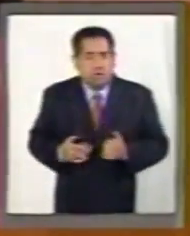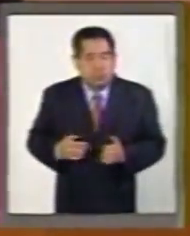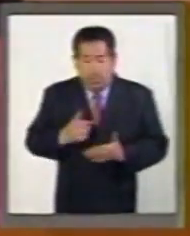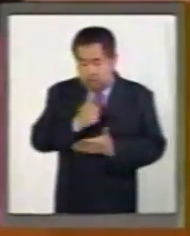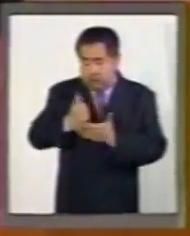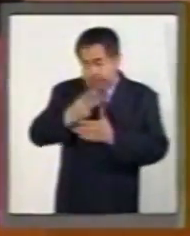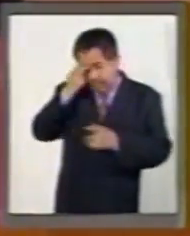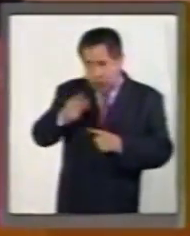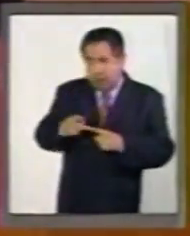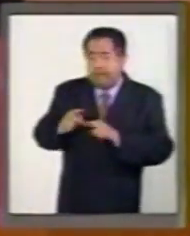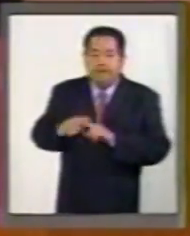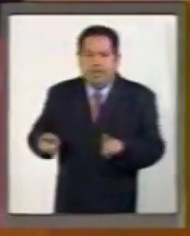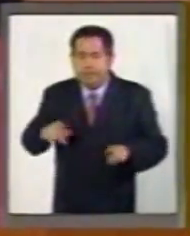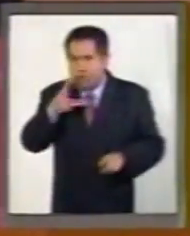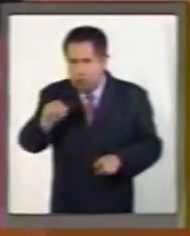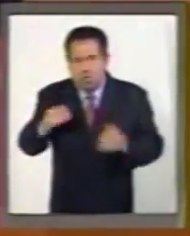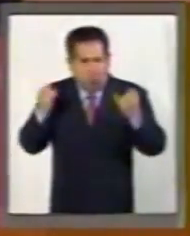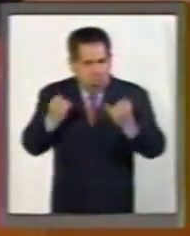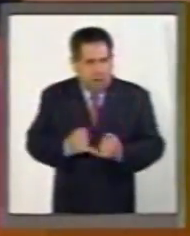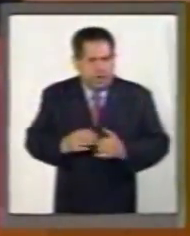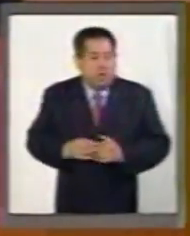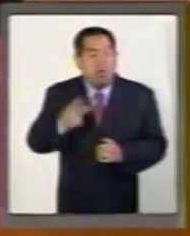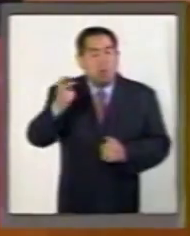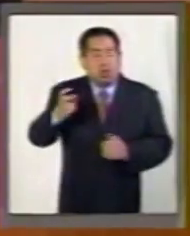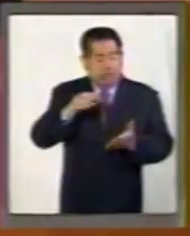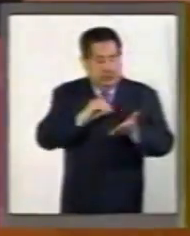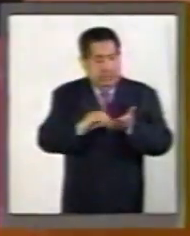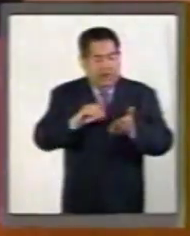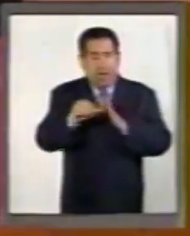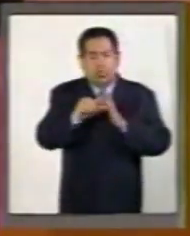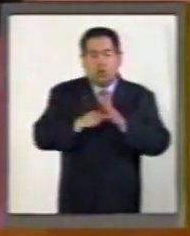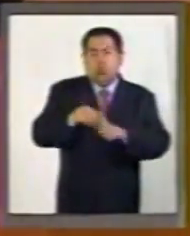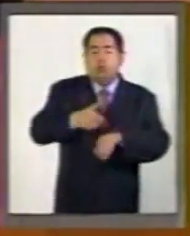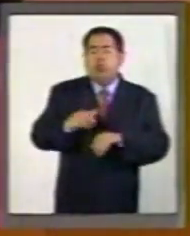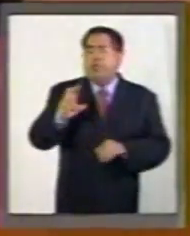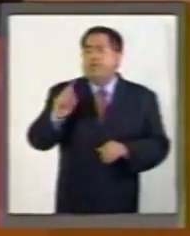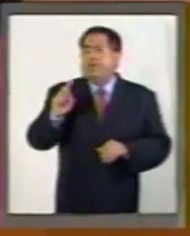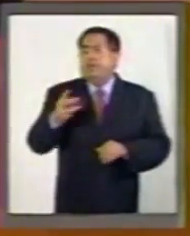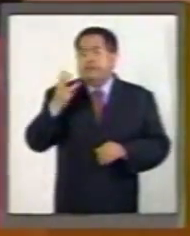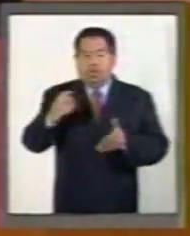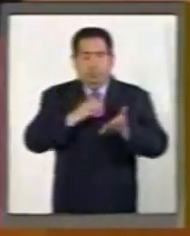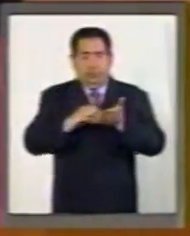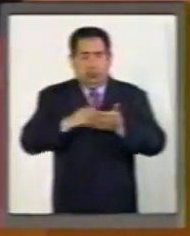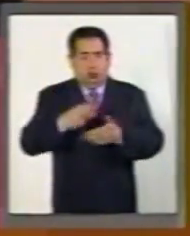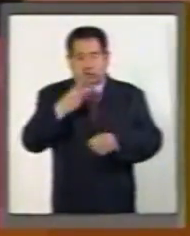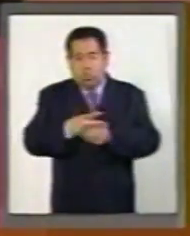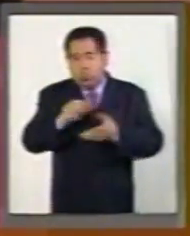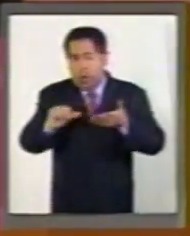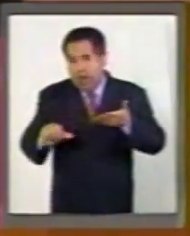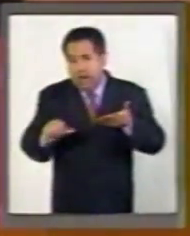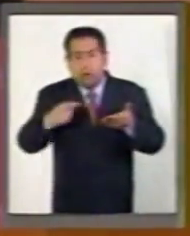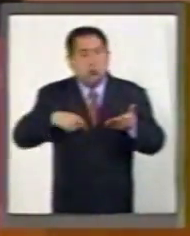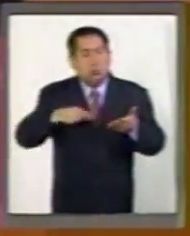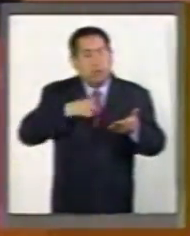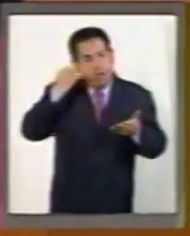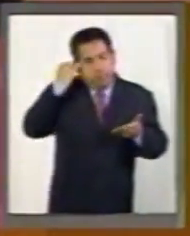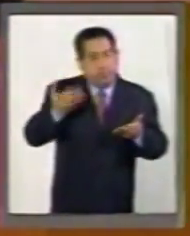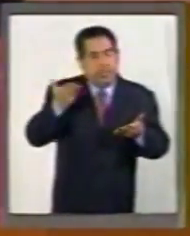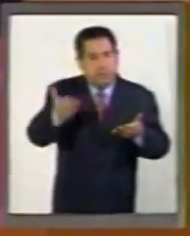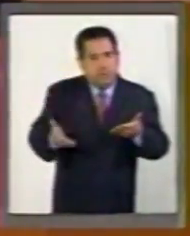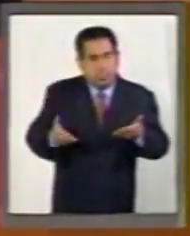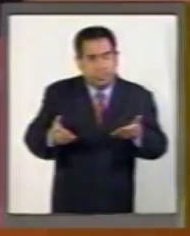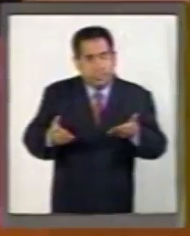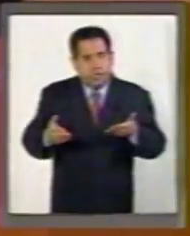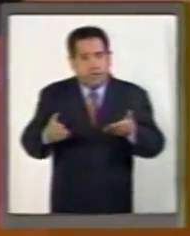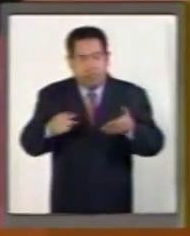Ciudad de México que para el resto de las entidades. Por eso, en el artículo 33, fracción segunda, inciso A, estamos proponiendo que en lugar